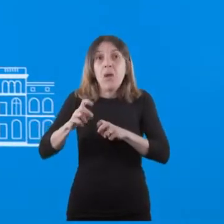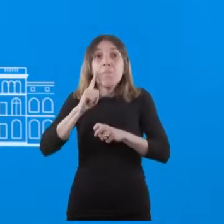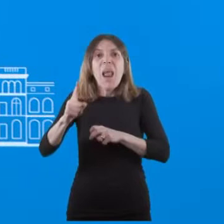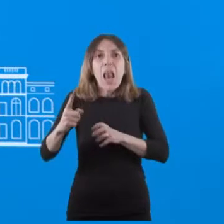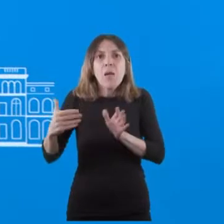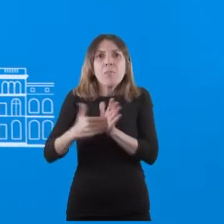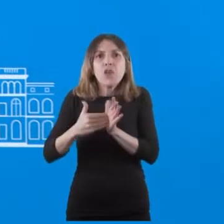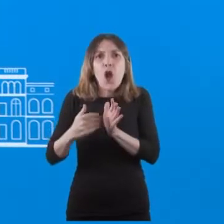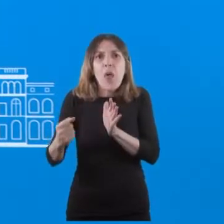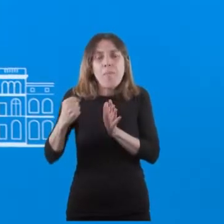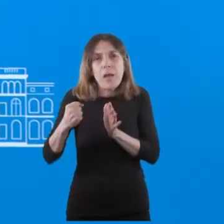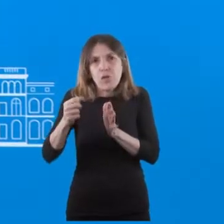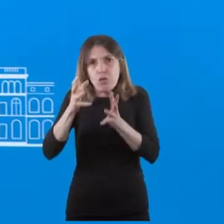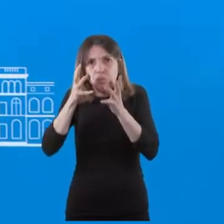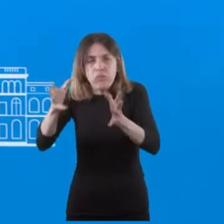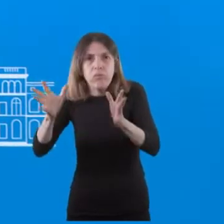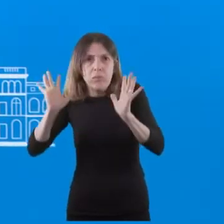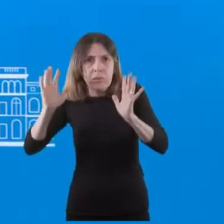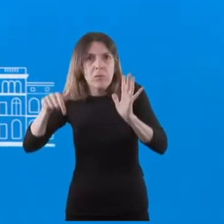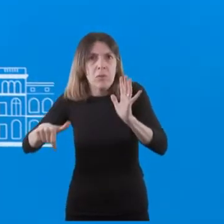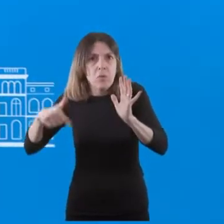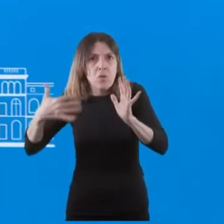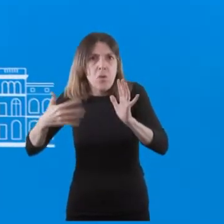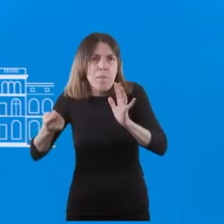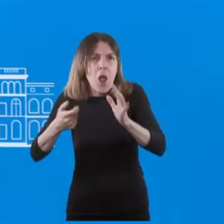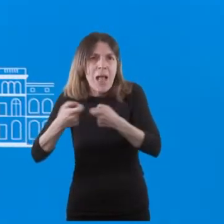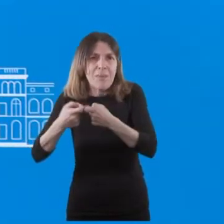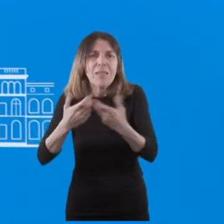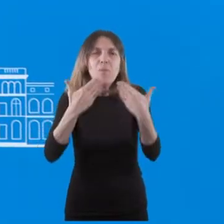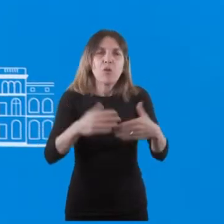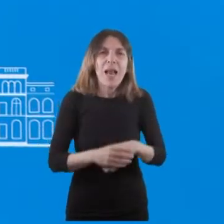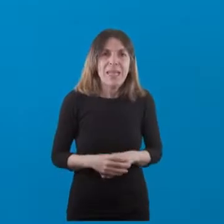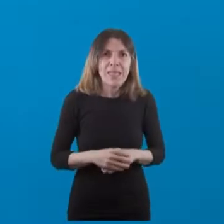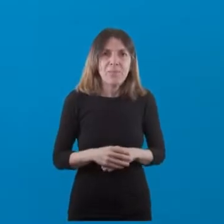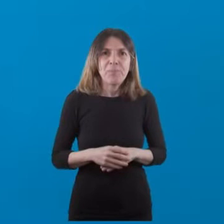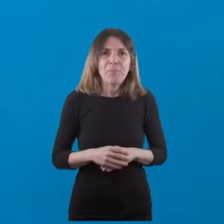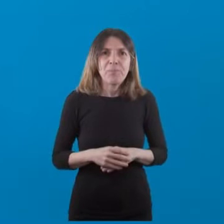millones de pesos, con lo cual estamos hablando realmente de un grupo muy reducido. Muchas gracias, Patrick.